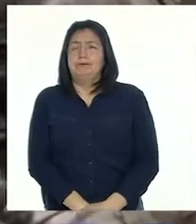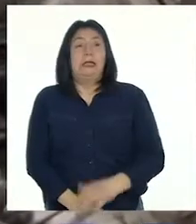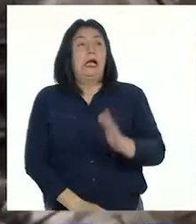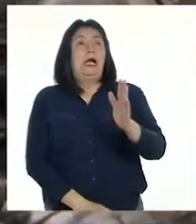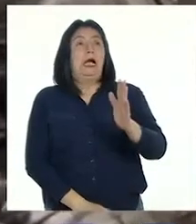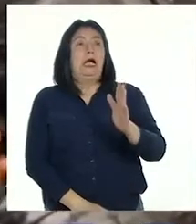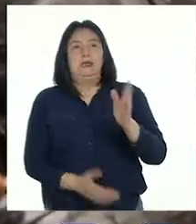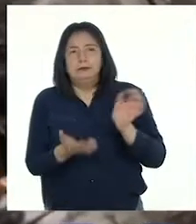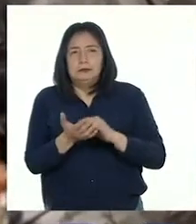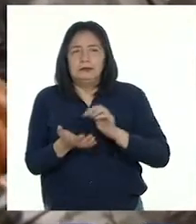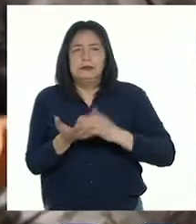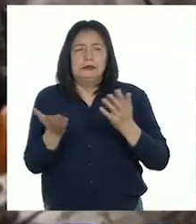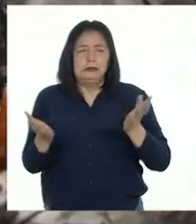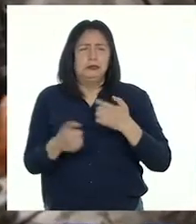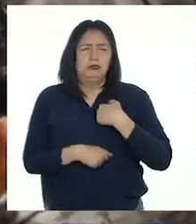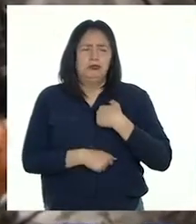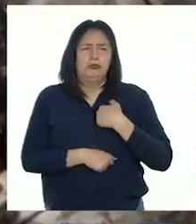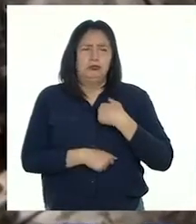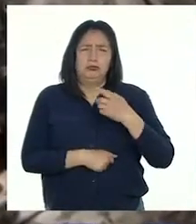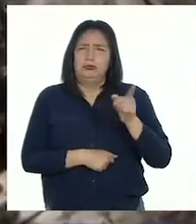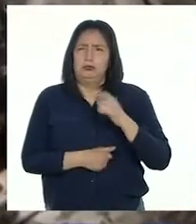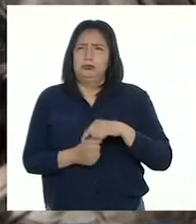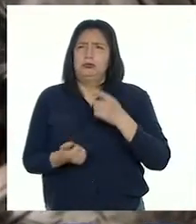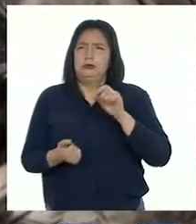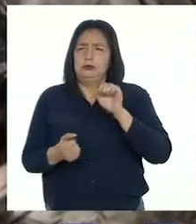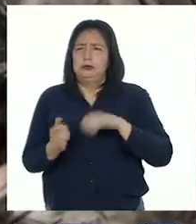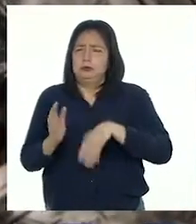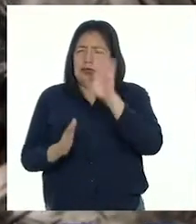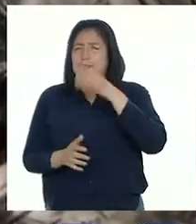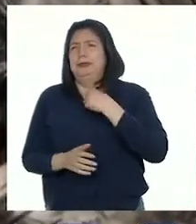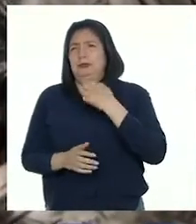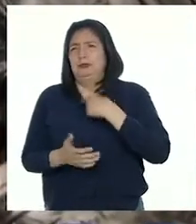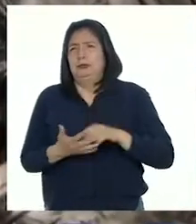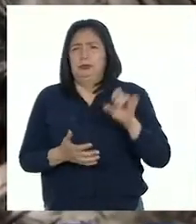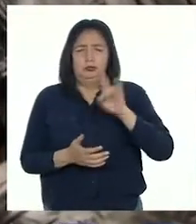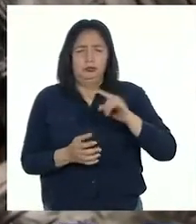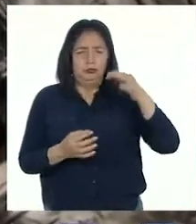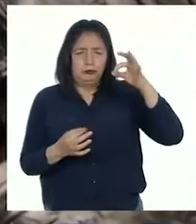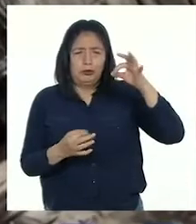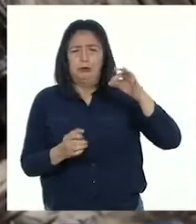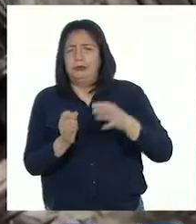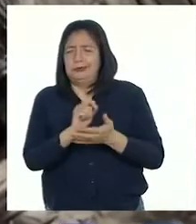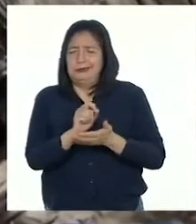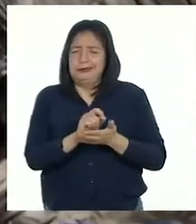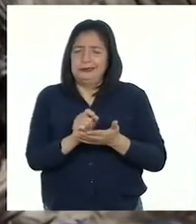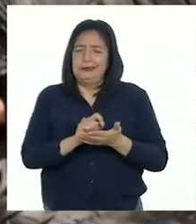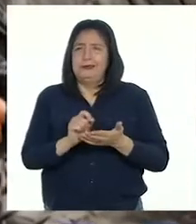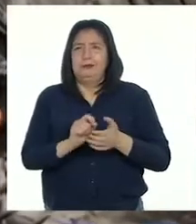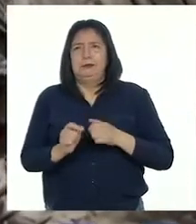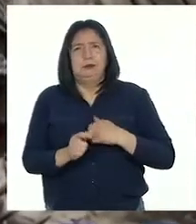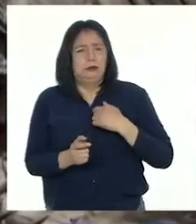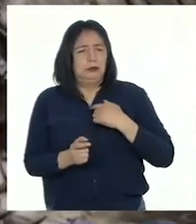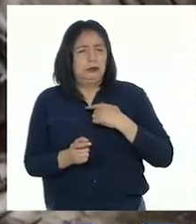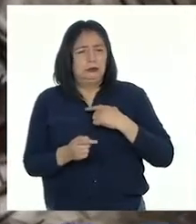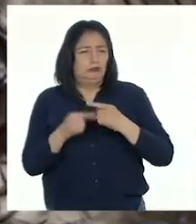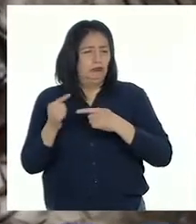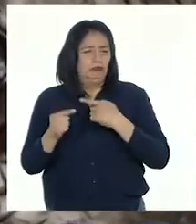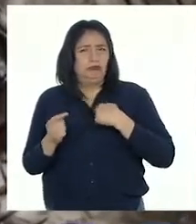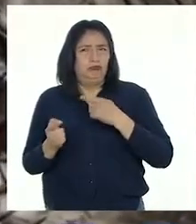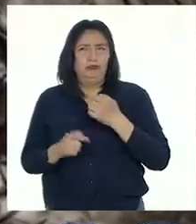Otra cosa que hice fue que resete lo que más me gustó. Usé una hoja pequeña y escribí un comentario.